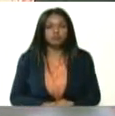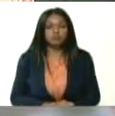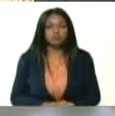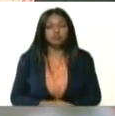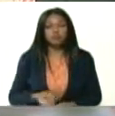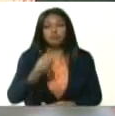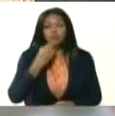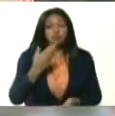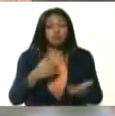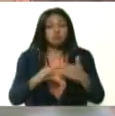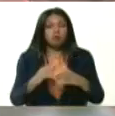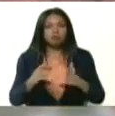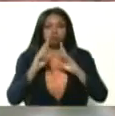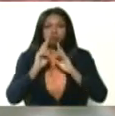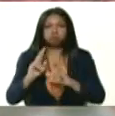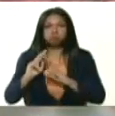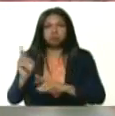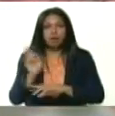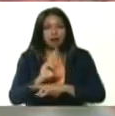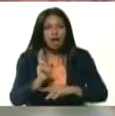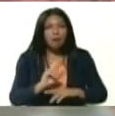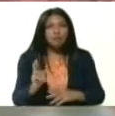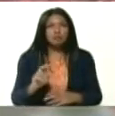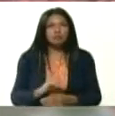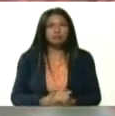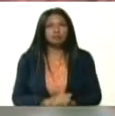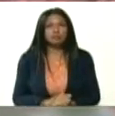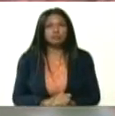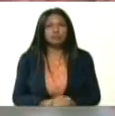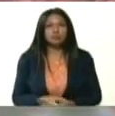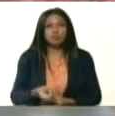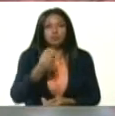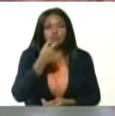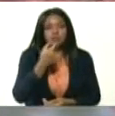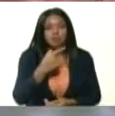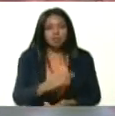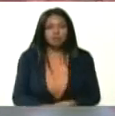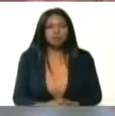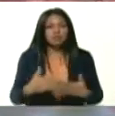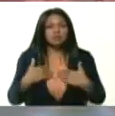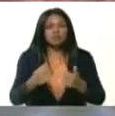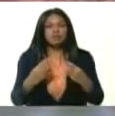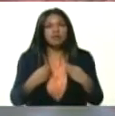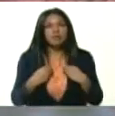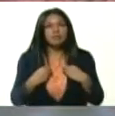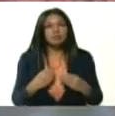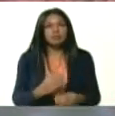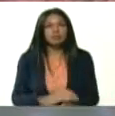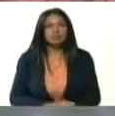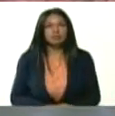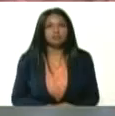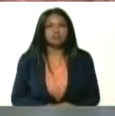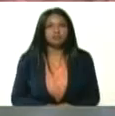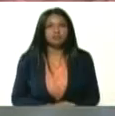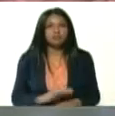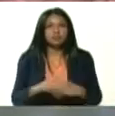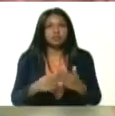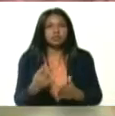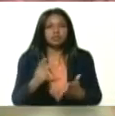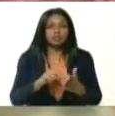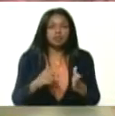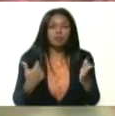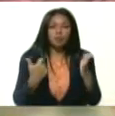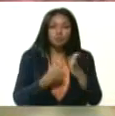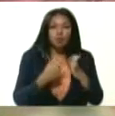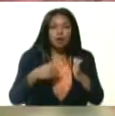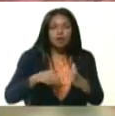bueno, va a ir dando resultados de los tratamientos para salvar vidas hasta que llegue la vacuna.